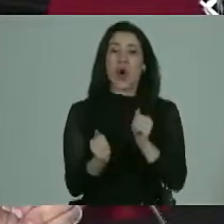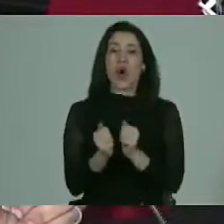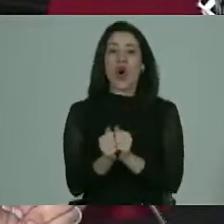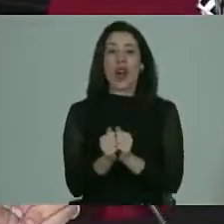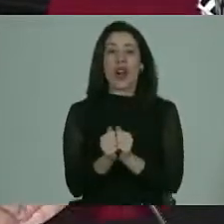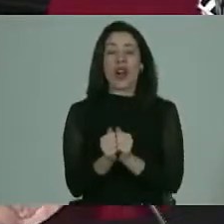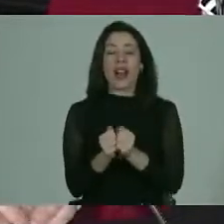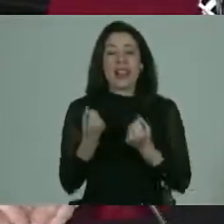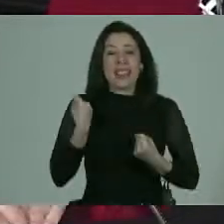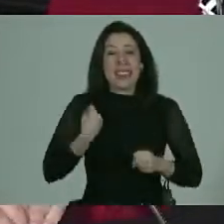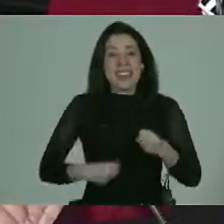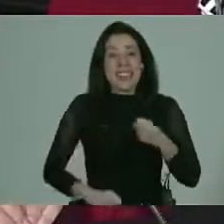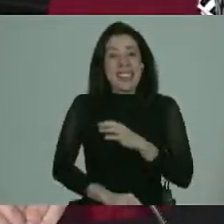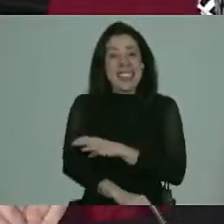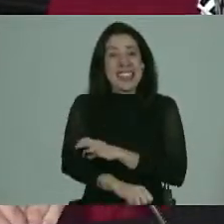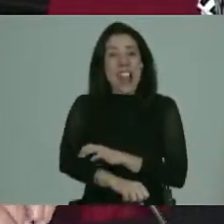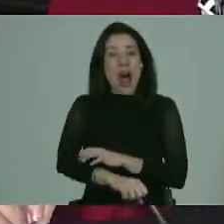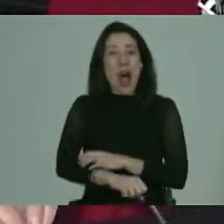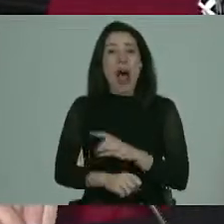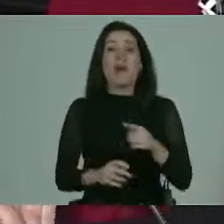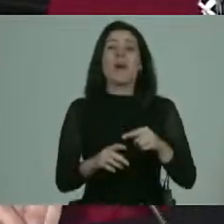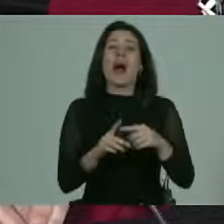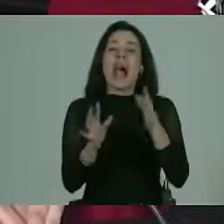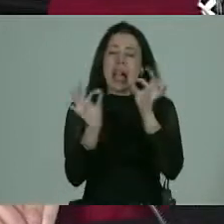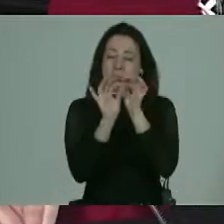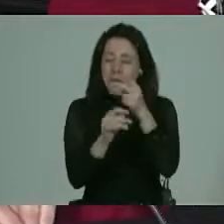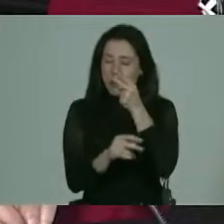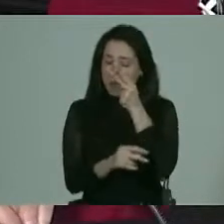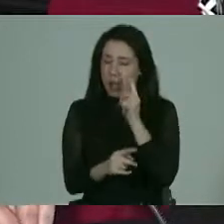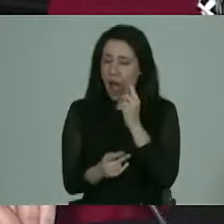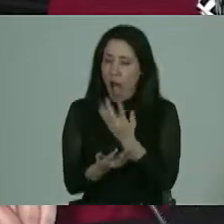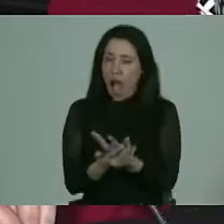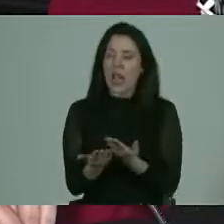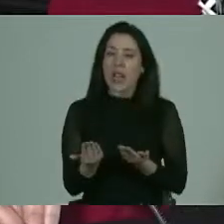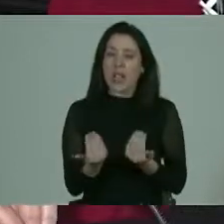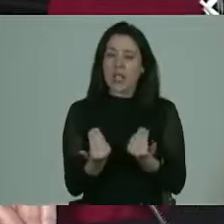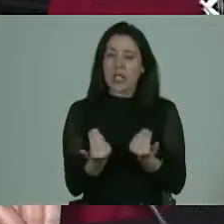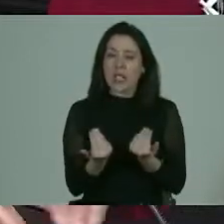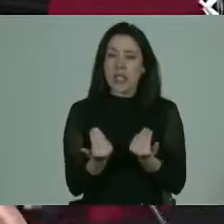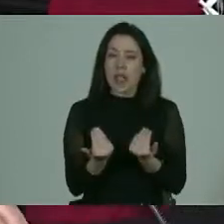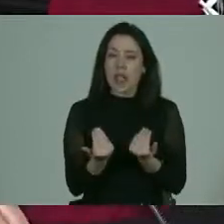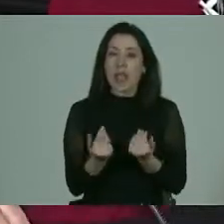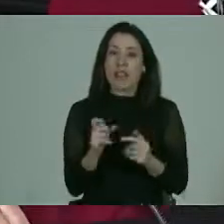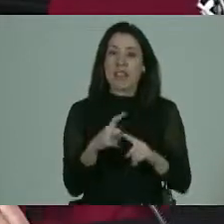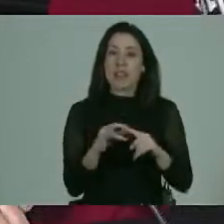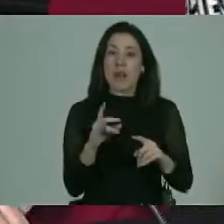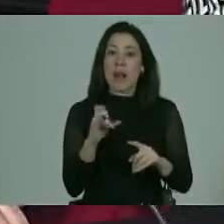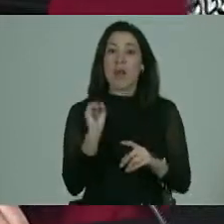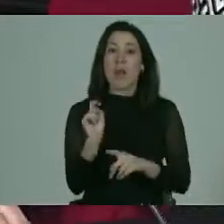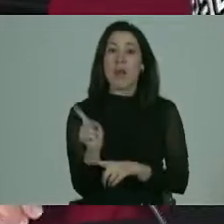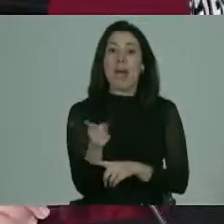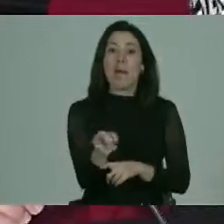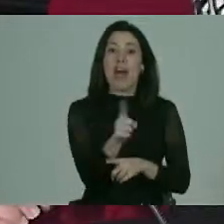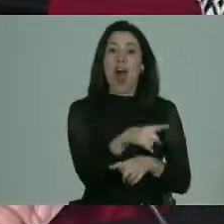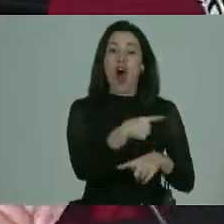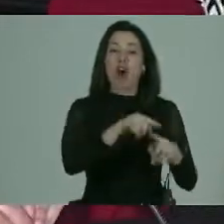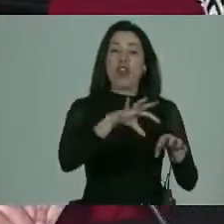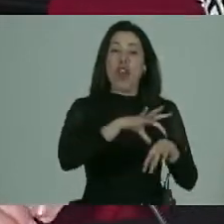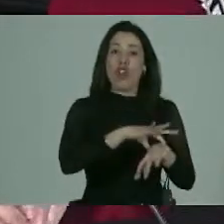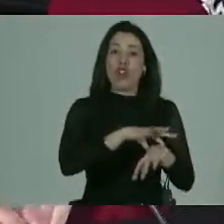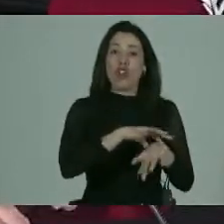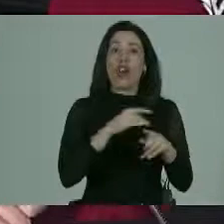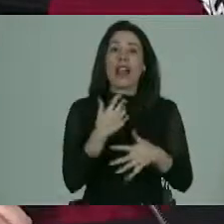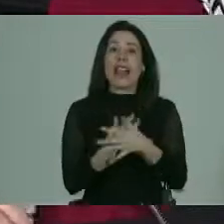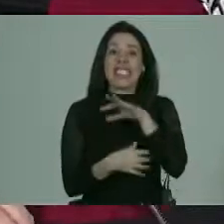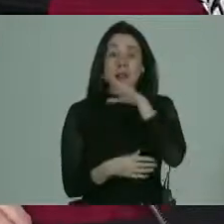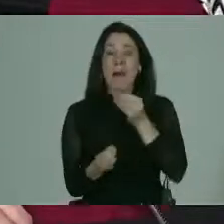traumatólogo van a ser muy específicos en eso pero si él detecta que hay una necesidad en sexualidad va a poder derivarlo a otro y ahí en el fondo van